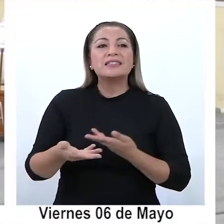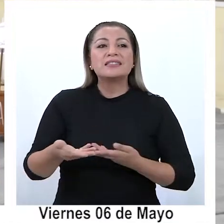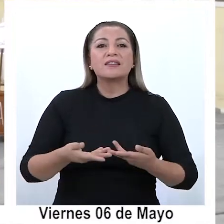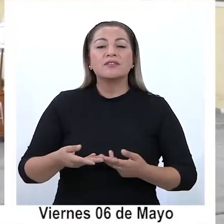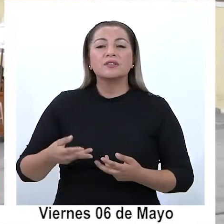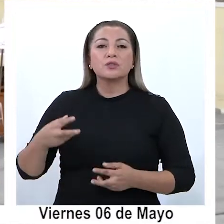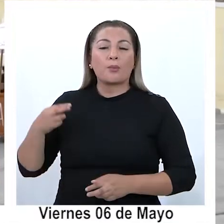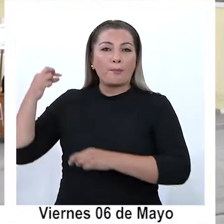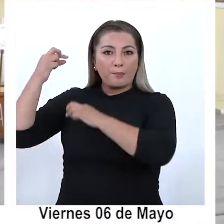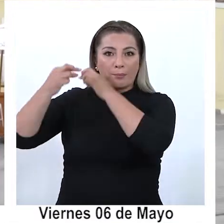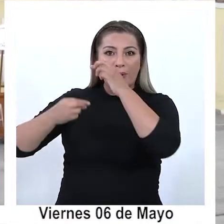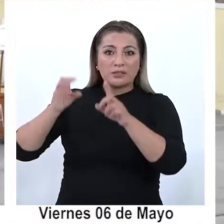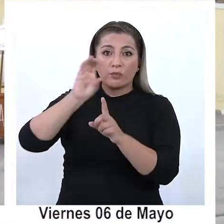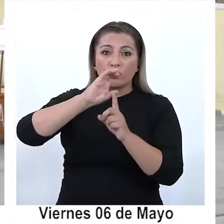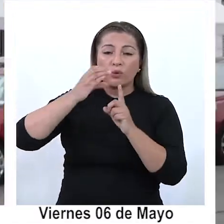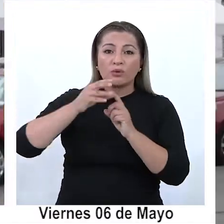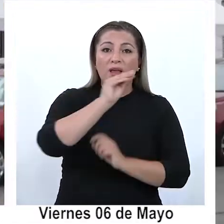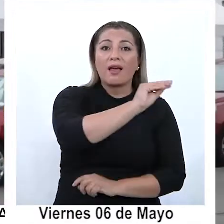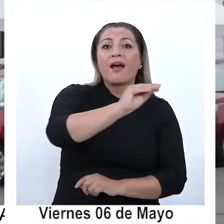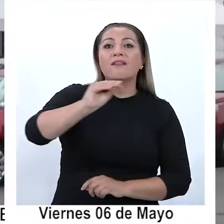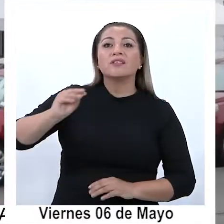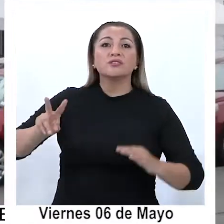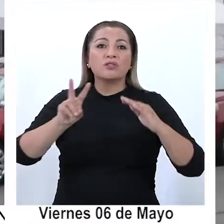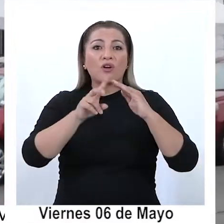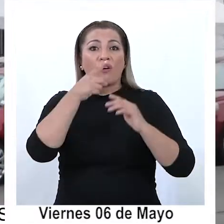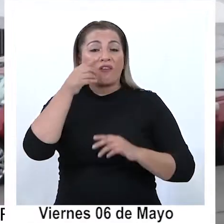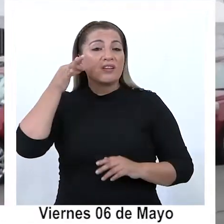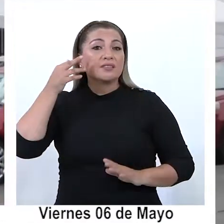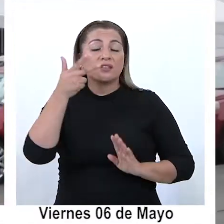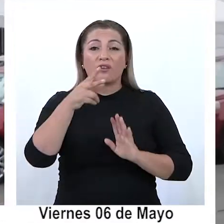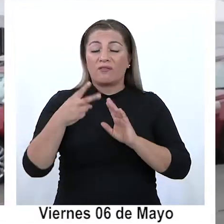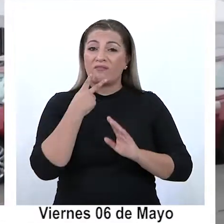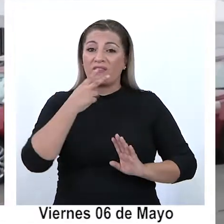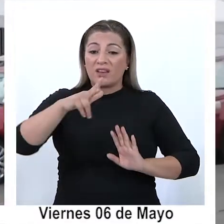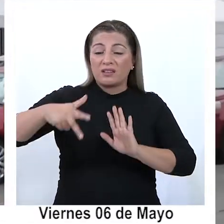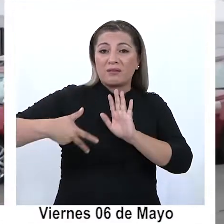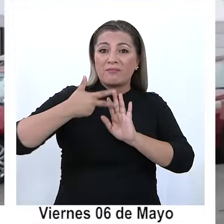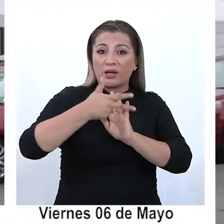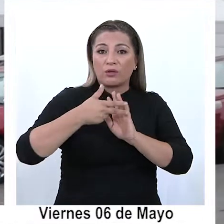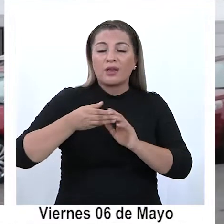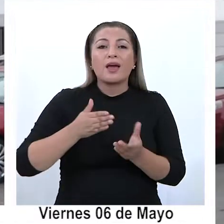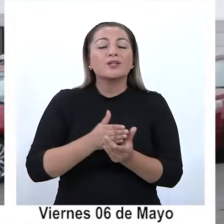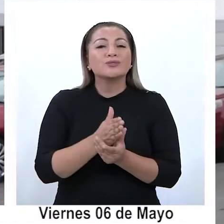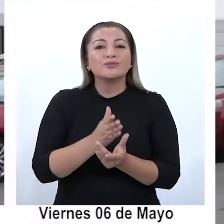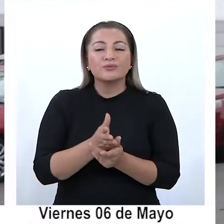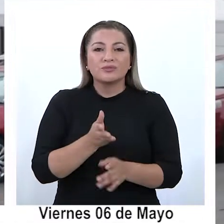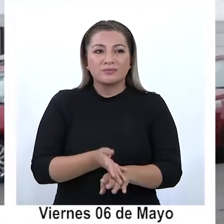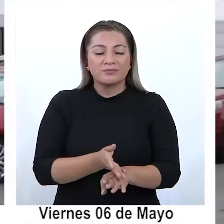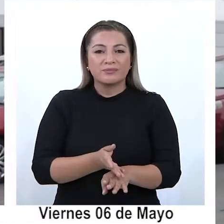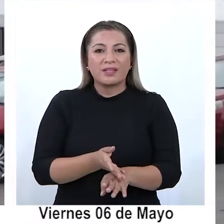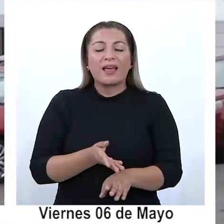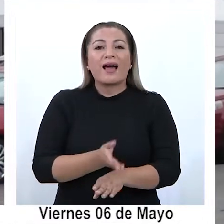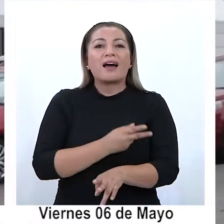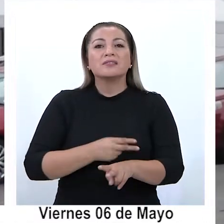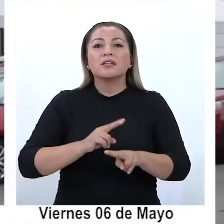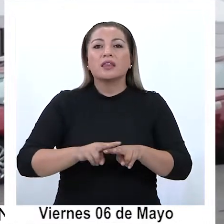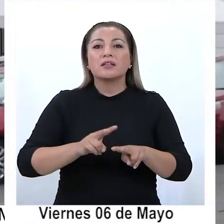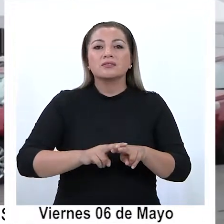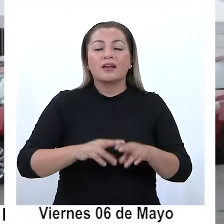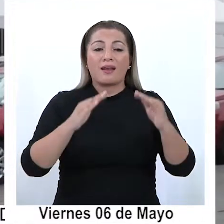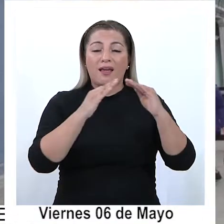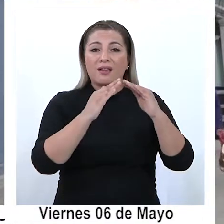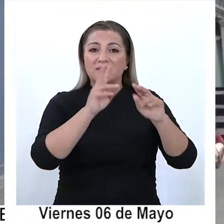Patrimonio Cultural, llamaron a los vecinos de Baquedano a asesorarse antes de intervenir el